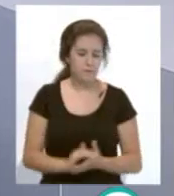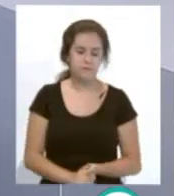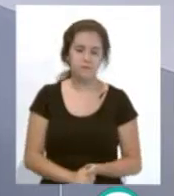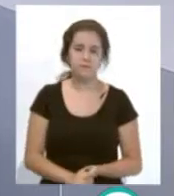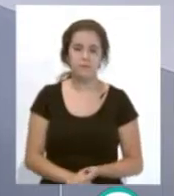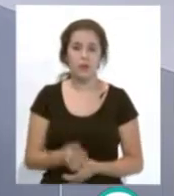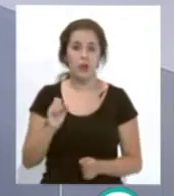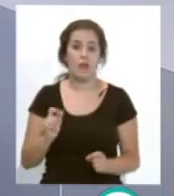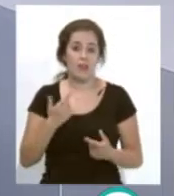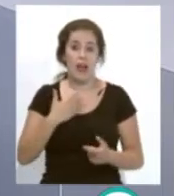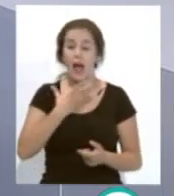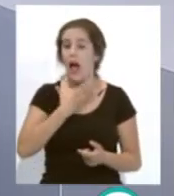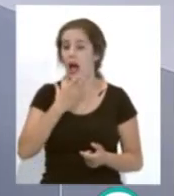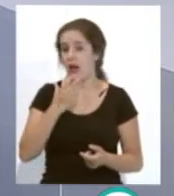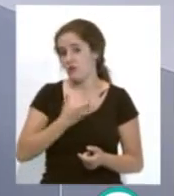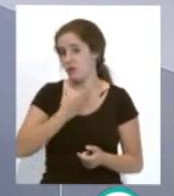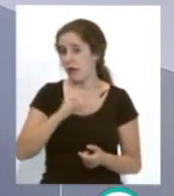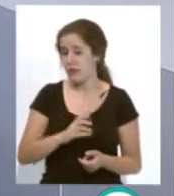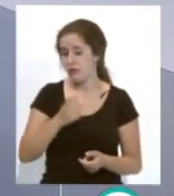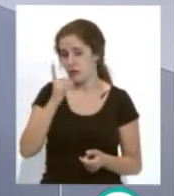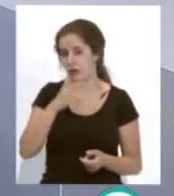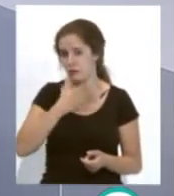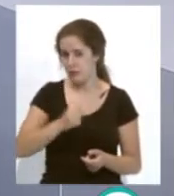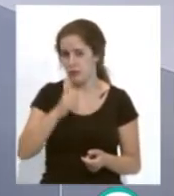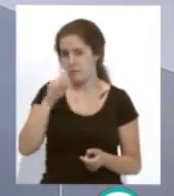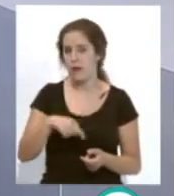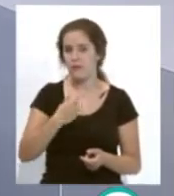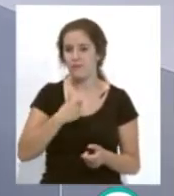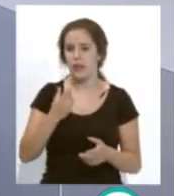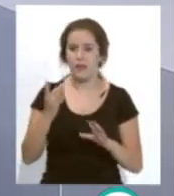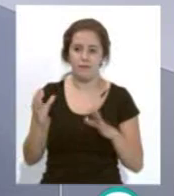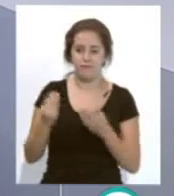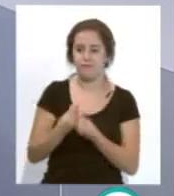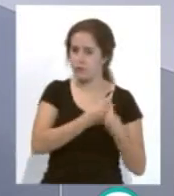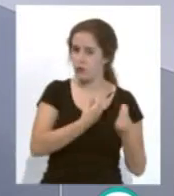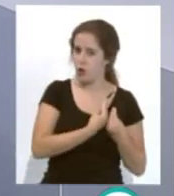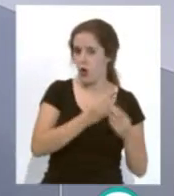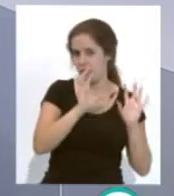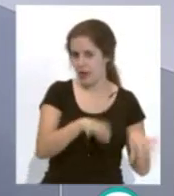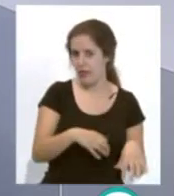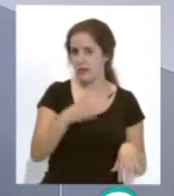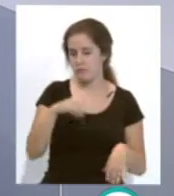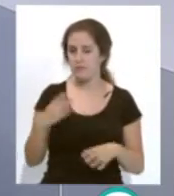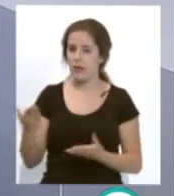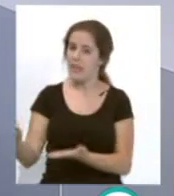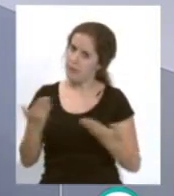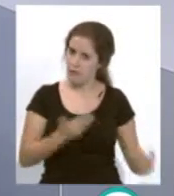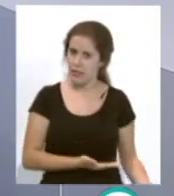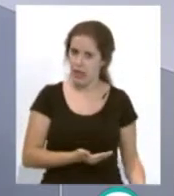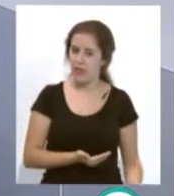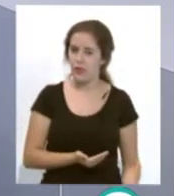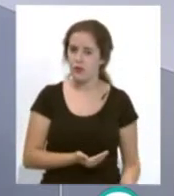hecho también es que el ayuntamiento está siempre también al lado del Cádiz Club de Fútbol y por eso también estaba como invitado de